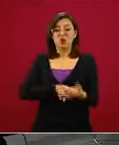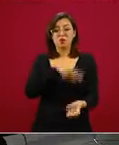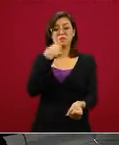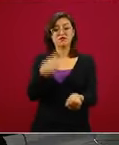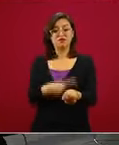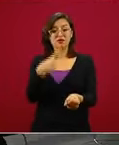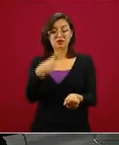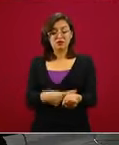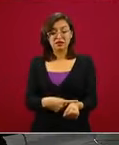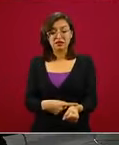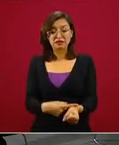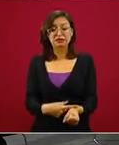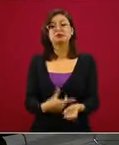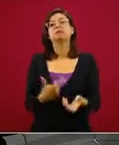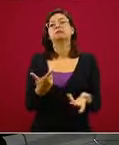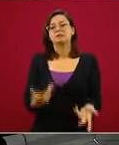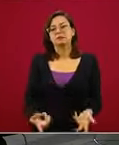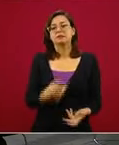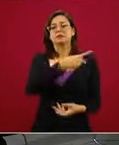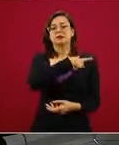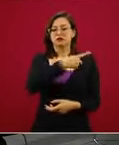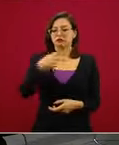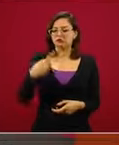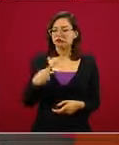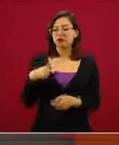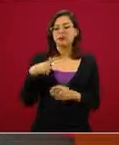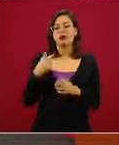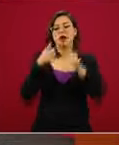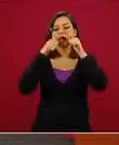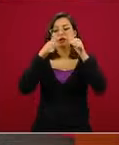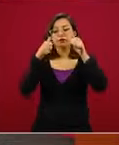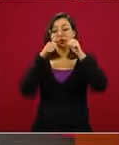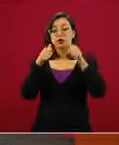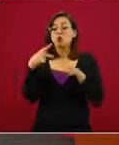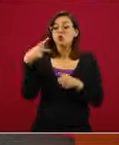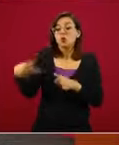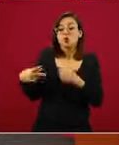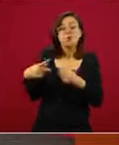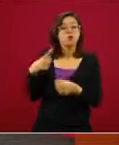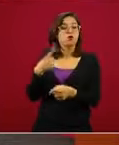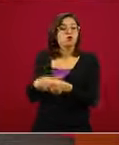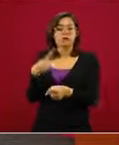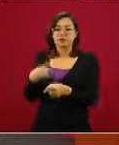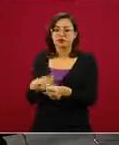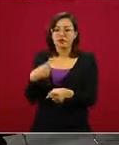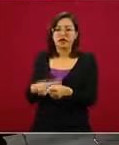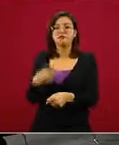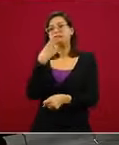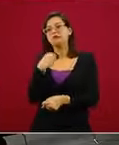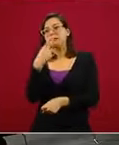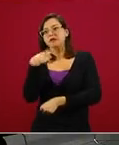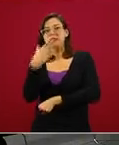tengan un seguimiento de su padecimiento. Es muy importante. Y finalmente,